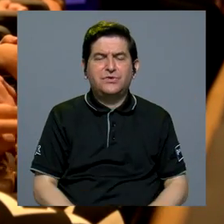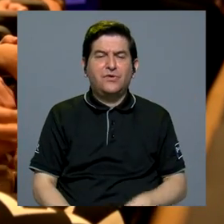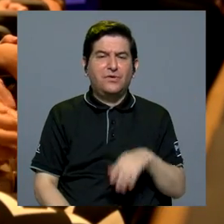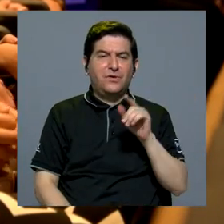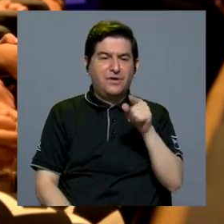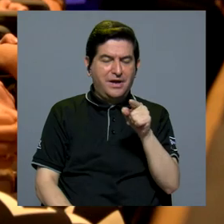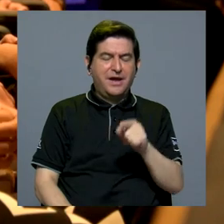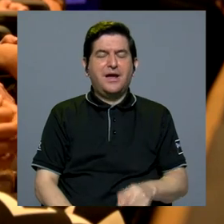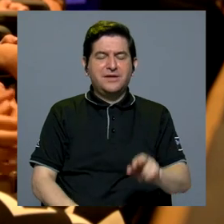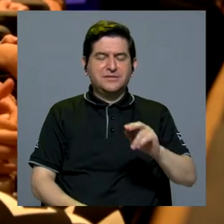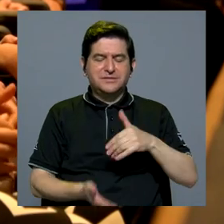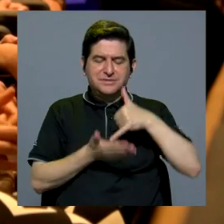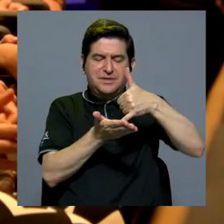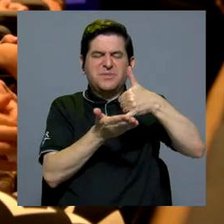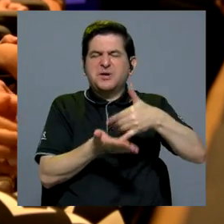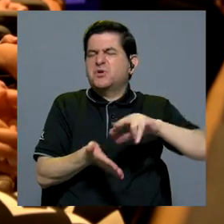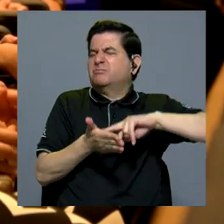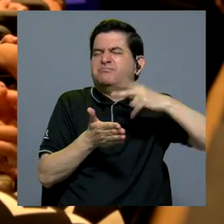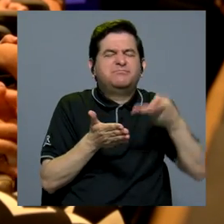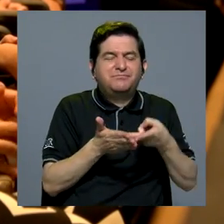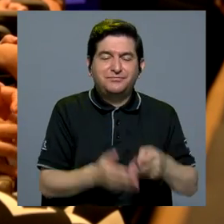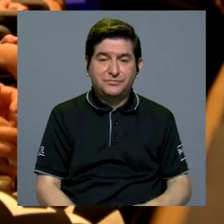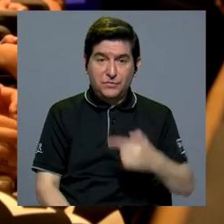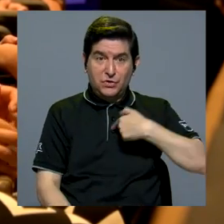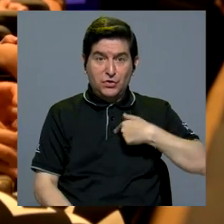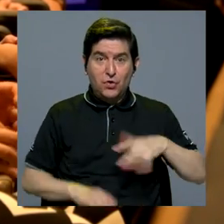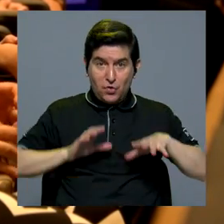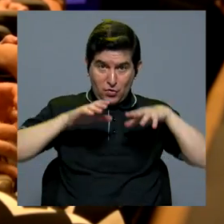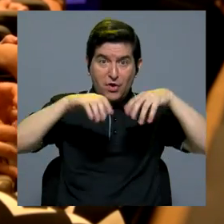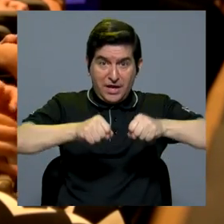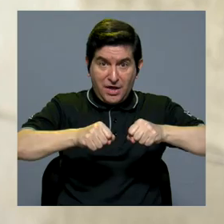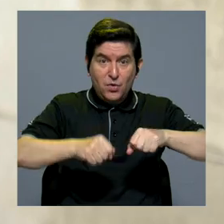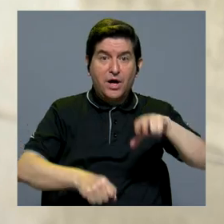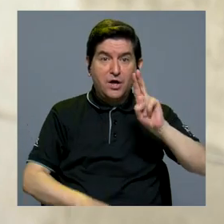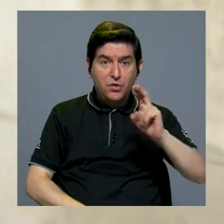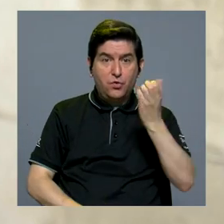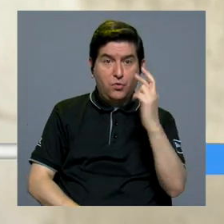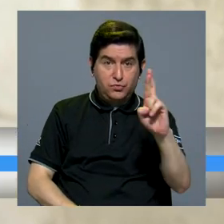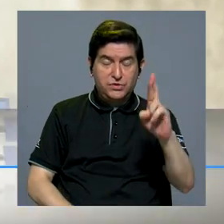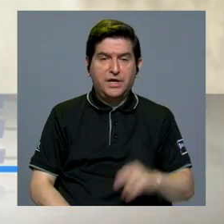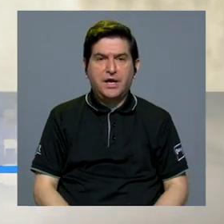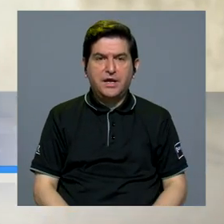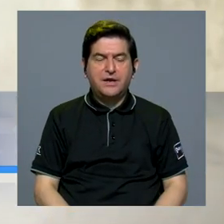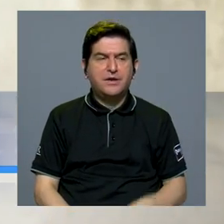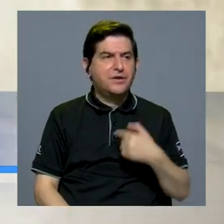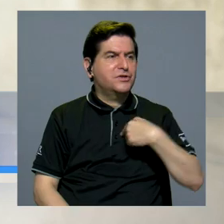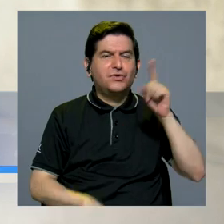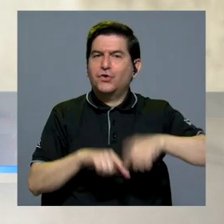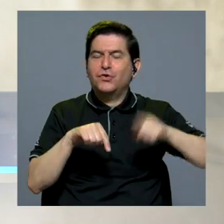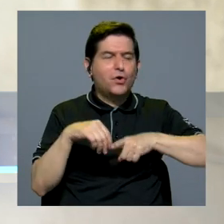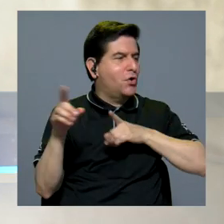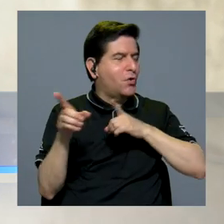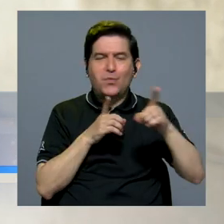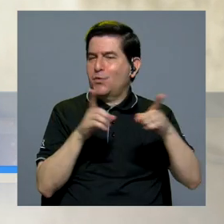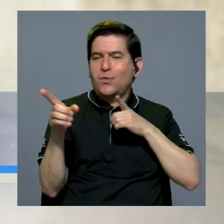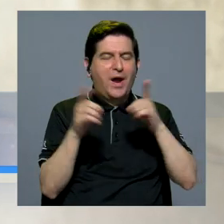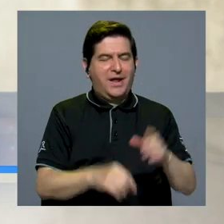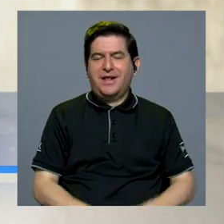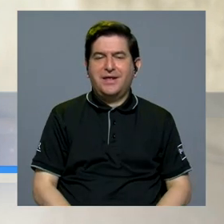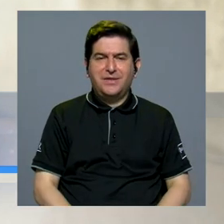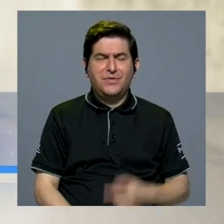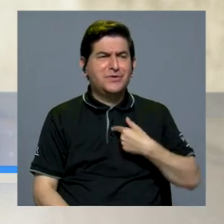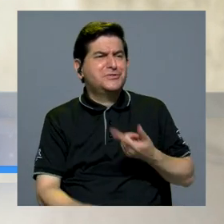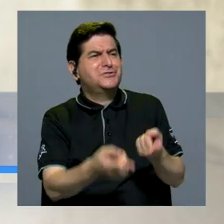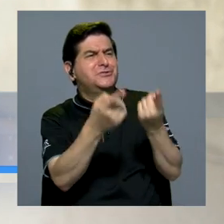este reconocimiento. Aduarme en la UCR es... no te puedo describir eso, de donde